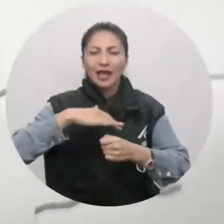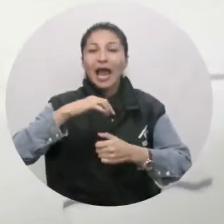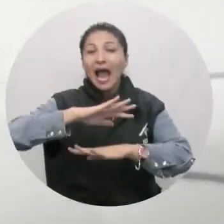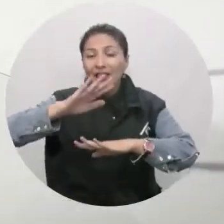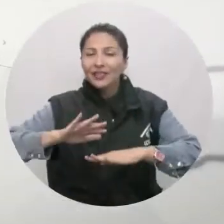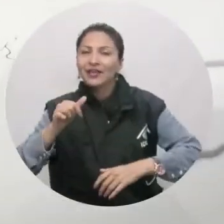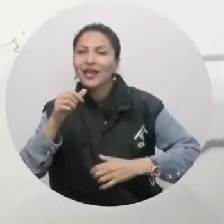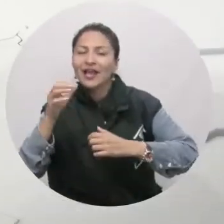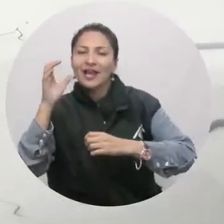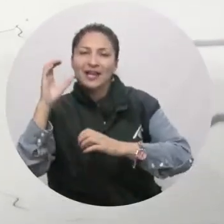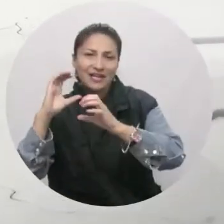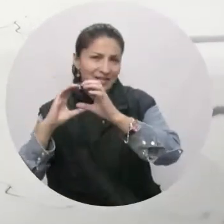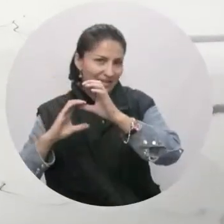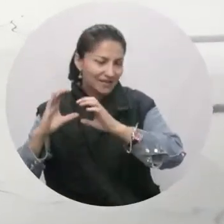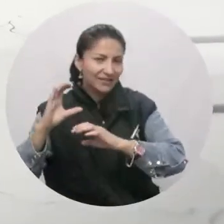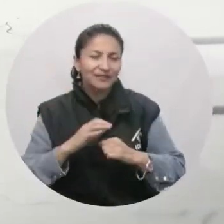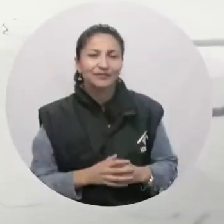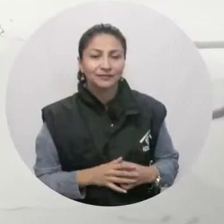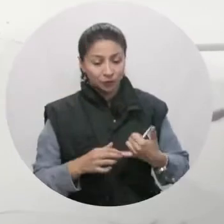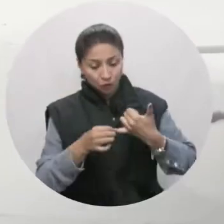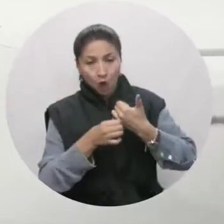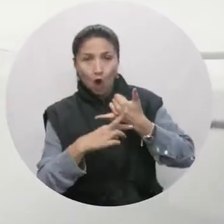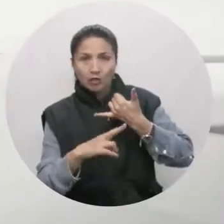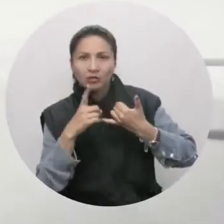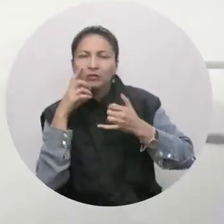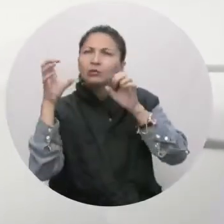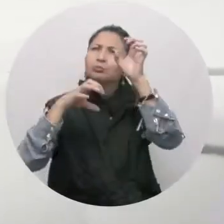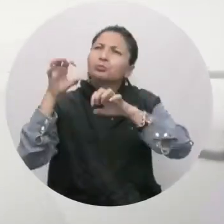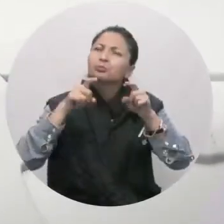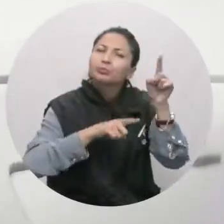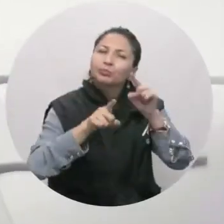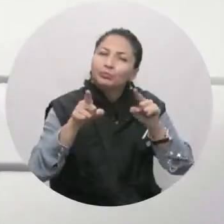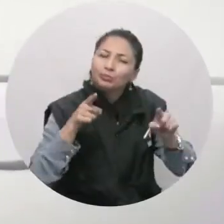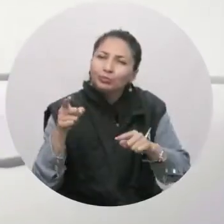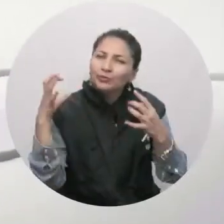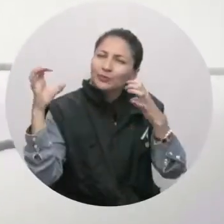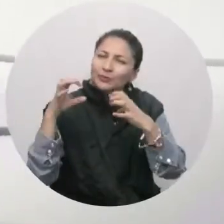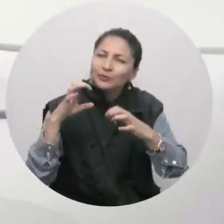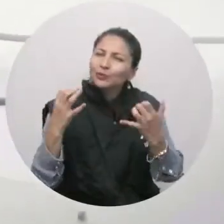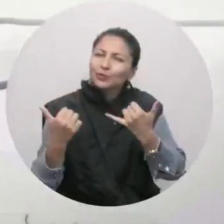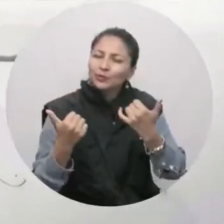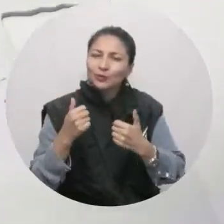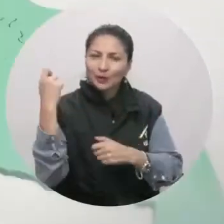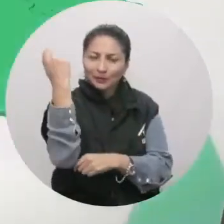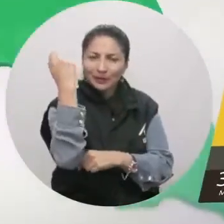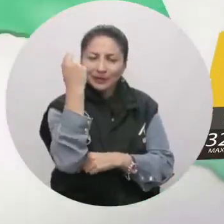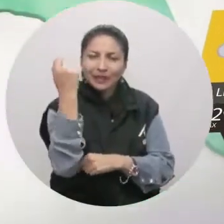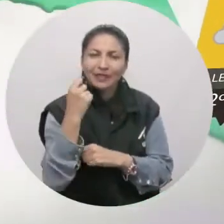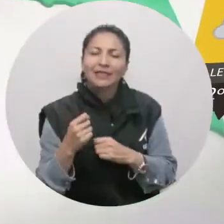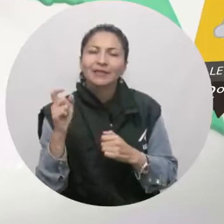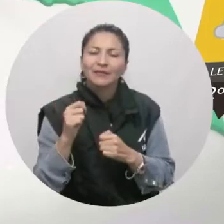actividad lluviosa con nubes avanzando hacia el oriente de Meta y en Bichada, con predominio de tiempo seco en el resto de la región.